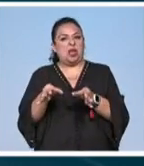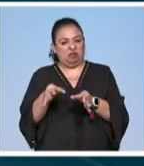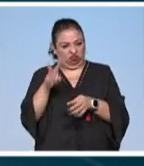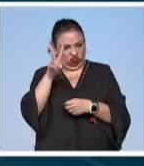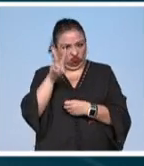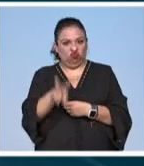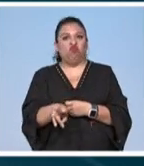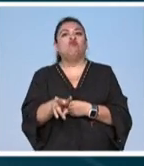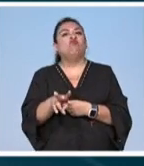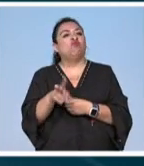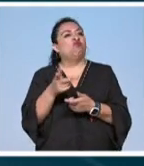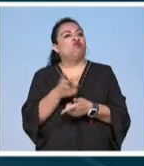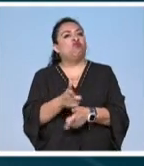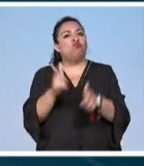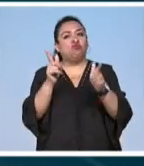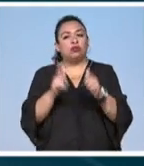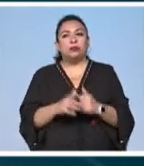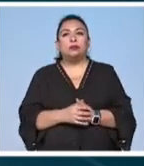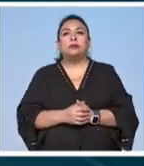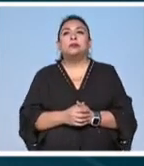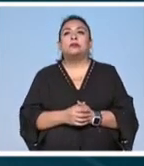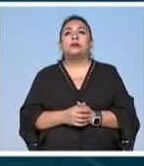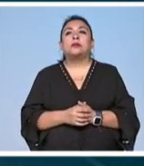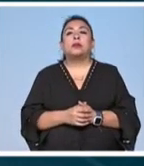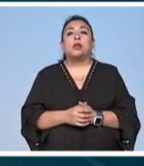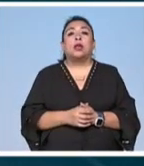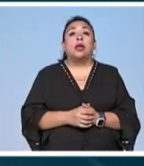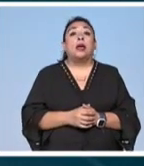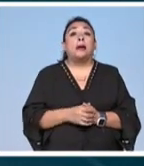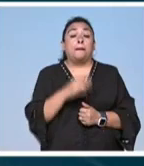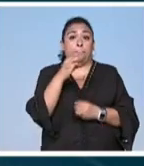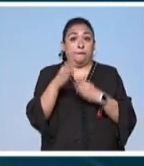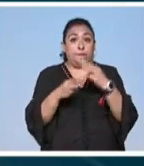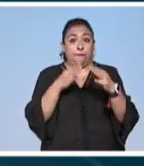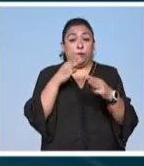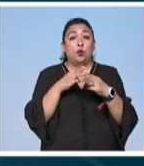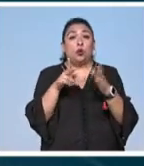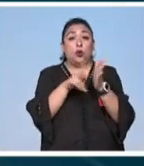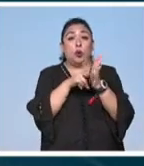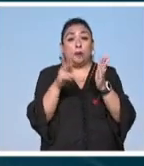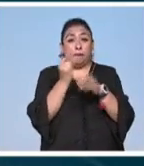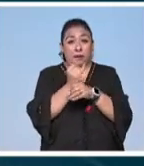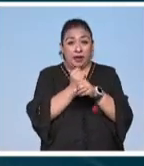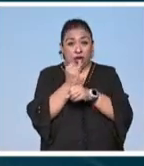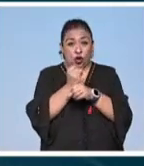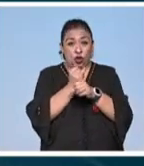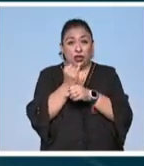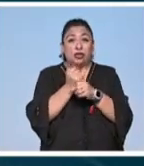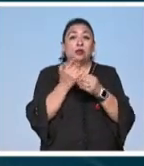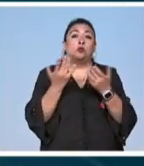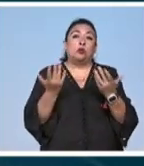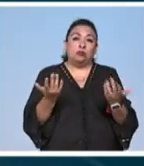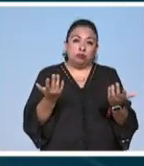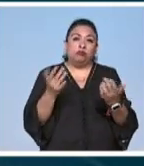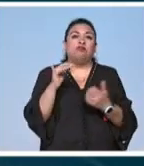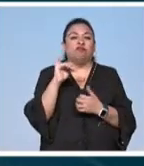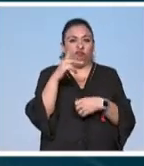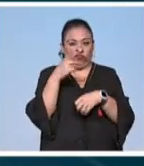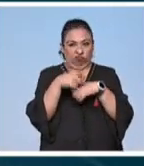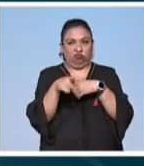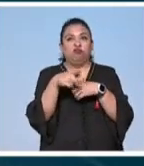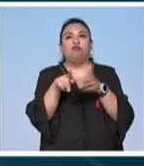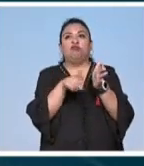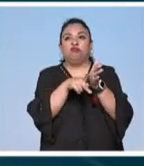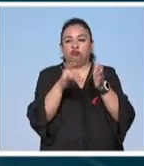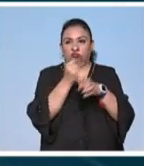verdadera y libre mientras que en el mundo del periodismo pues si corre el riesgo el